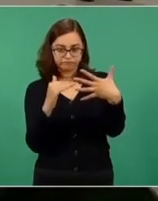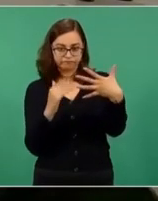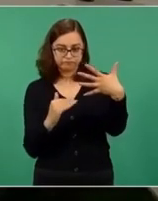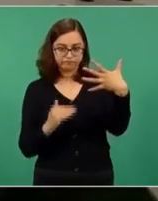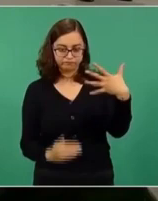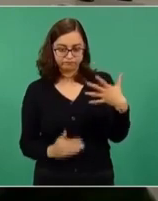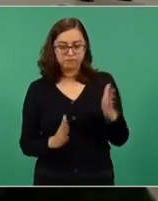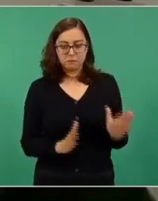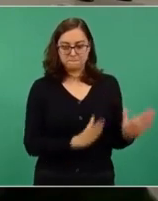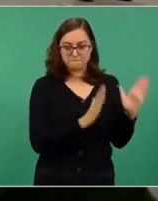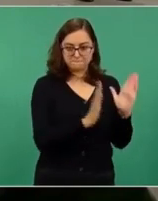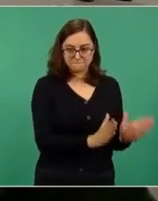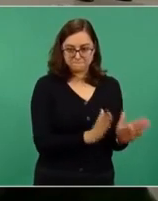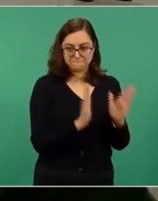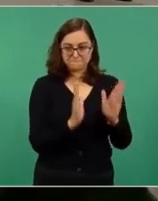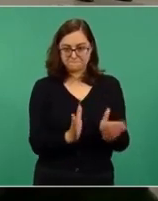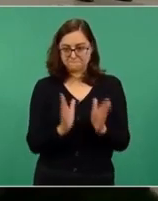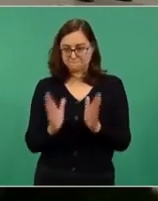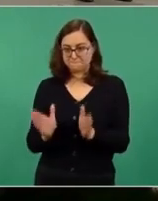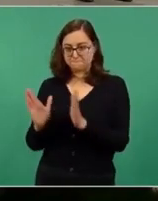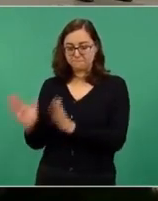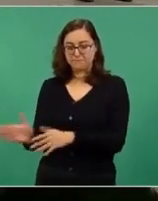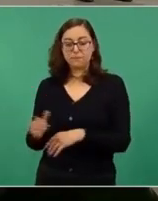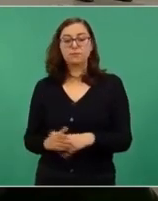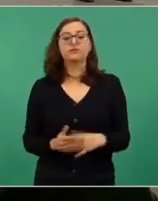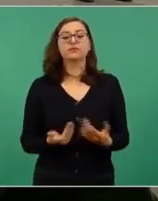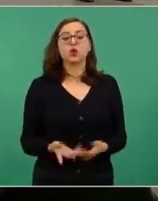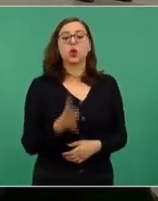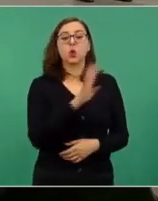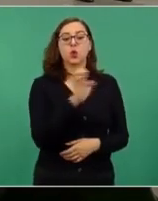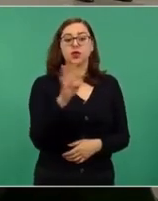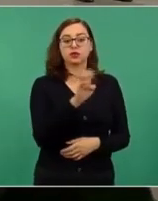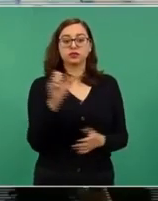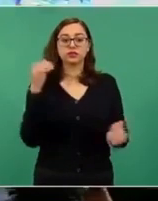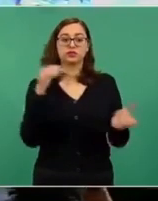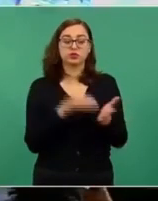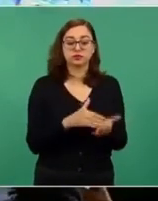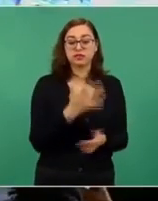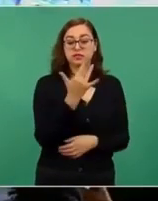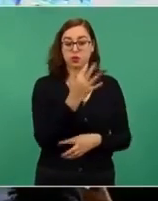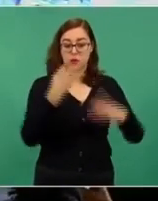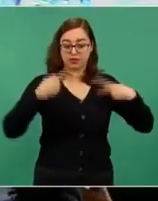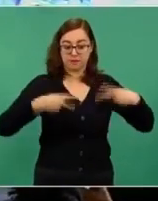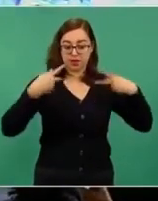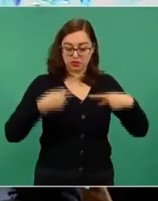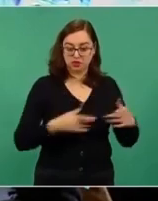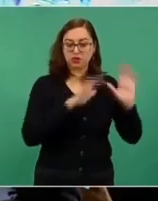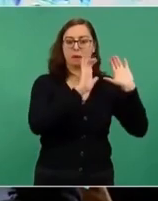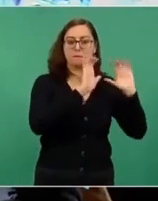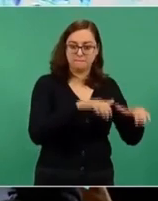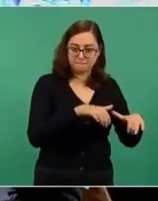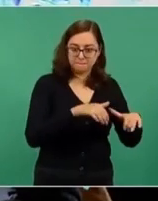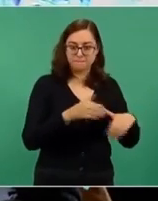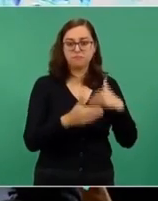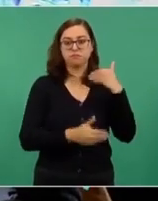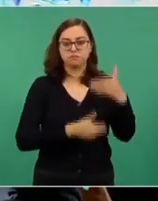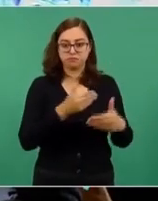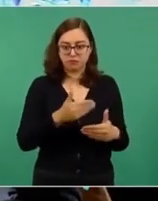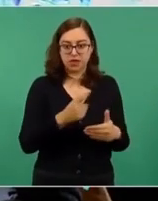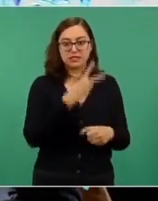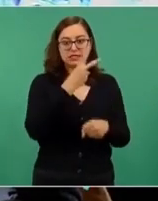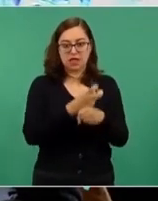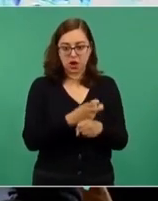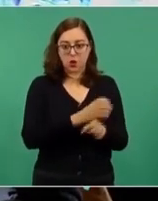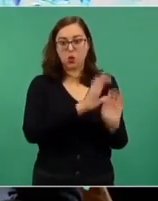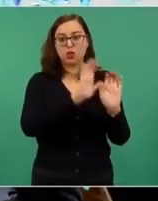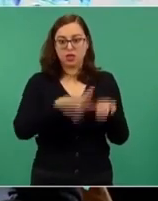etapas, en cada una vamos a incorporar a cuatrocientos cincuenta mil adultos mayores, y vamos hasta este bimestre de